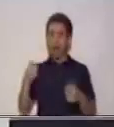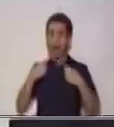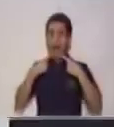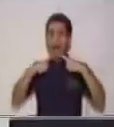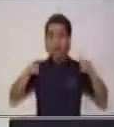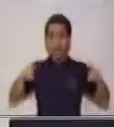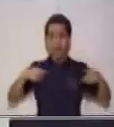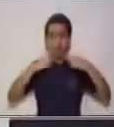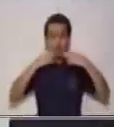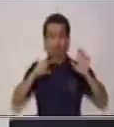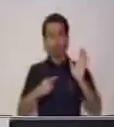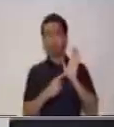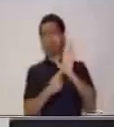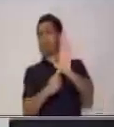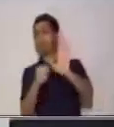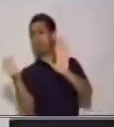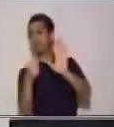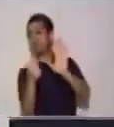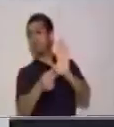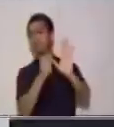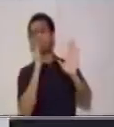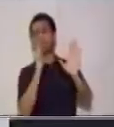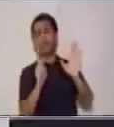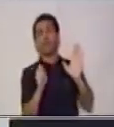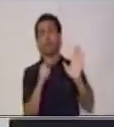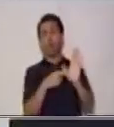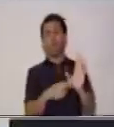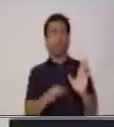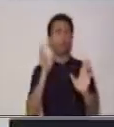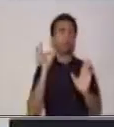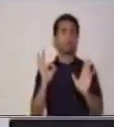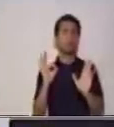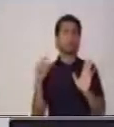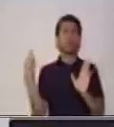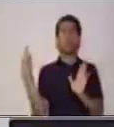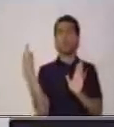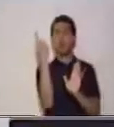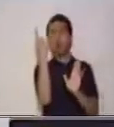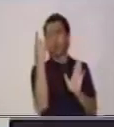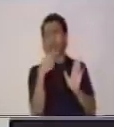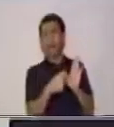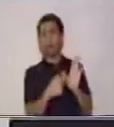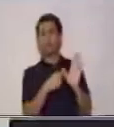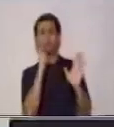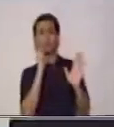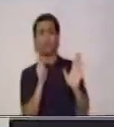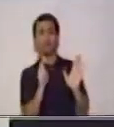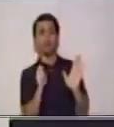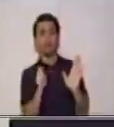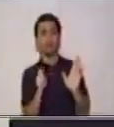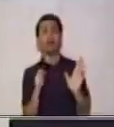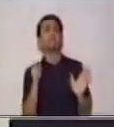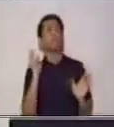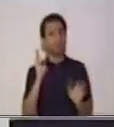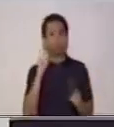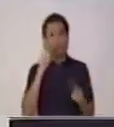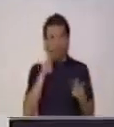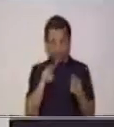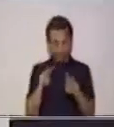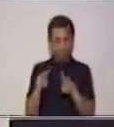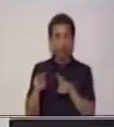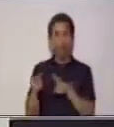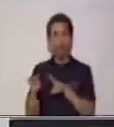que están presentando es el más adecuado, es único, es el mejor. Eso lo vas a identificar siempre